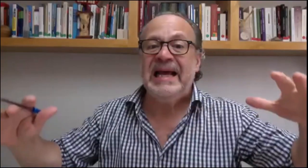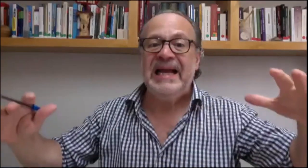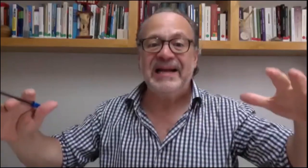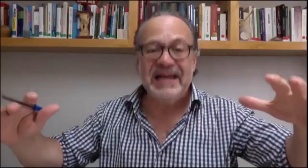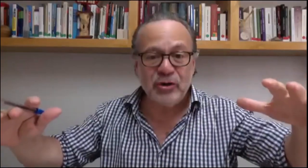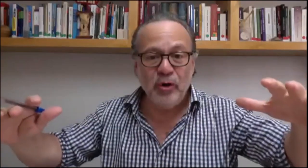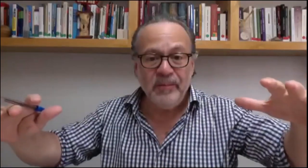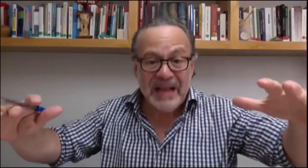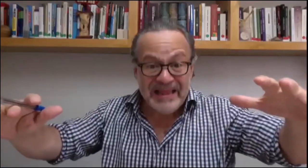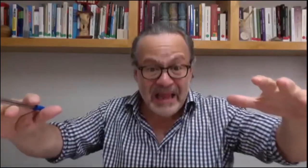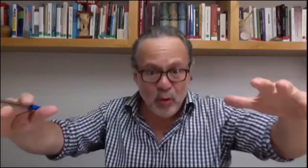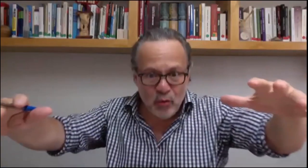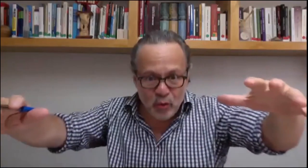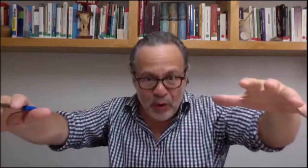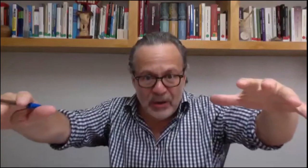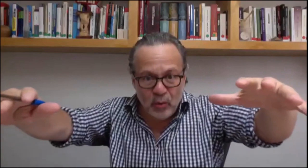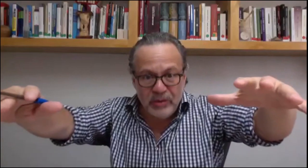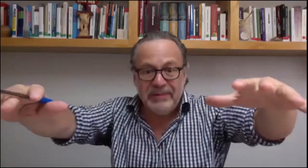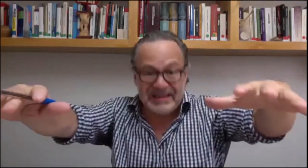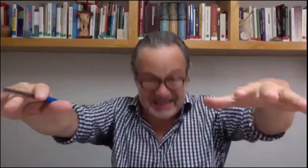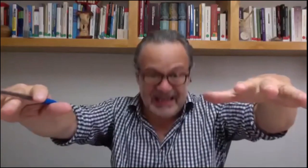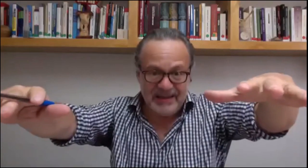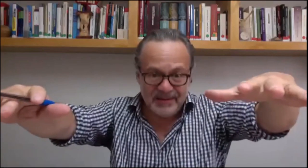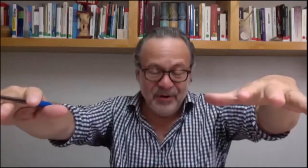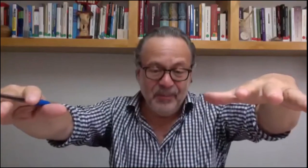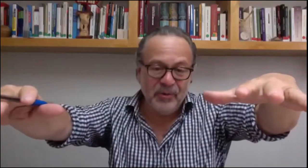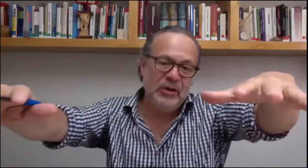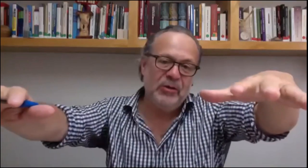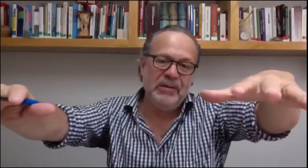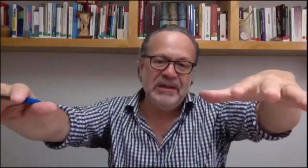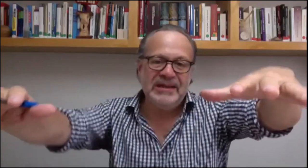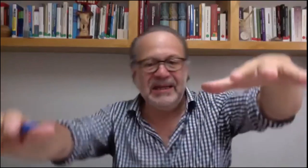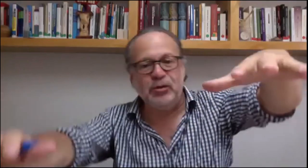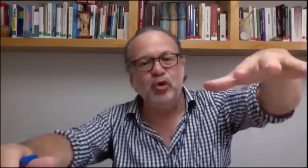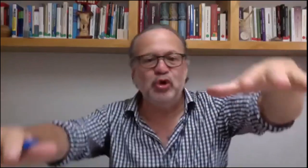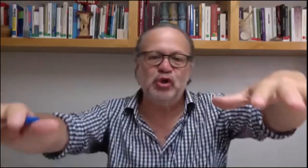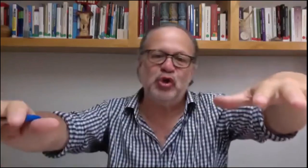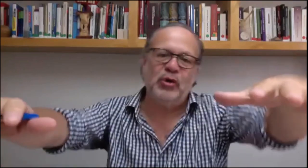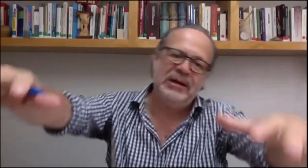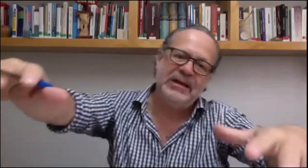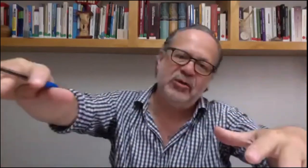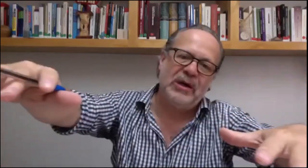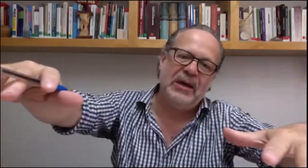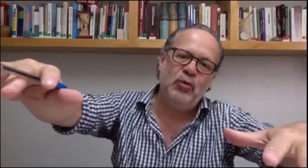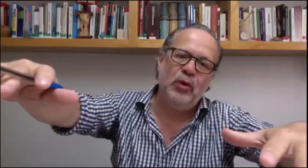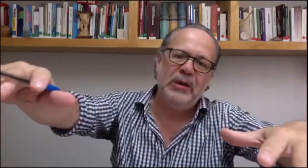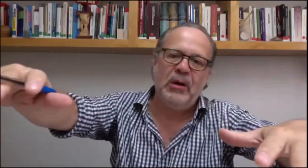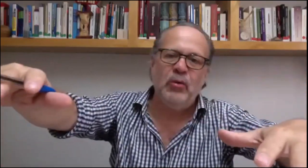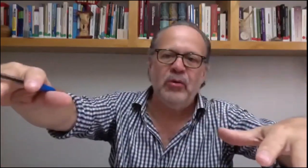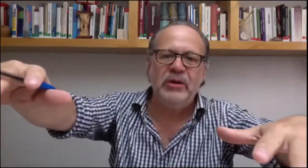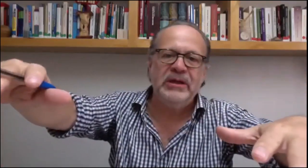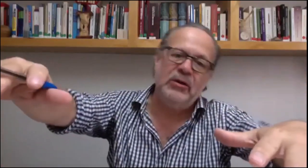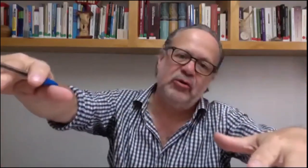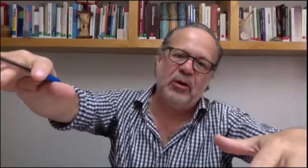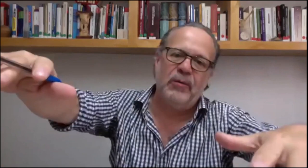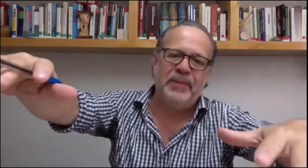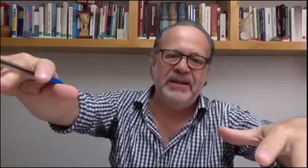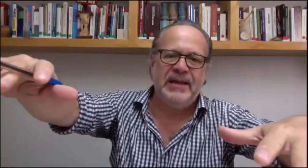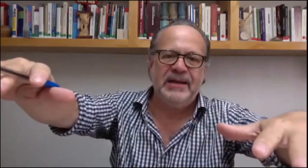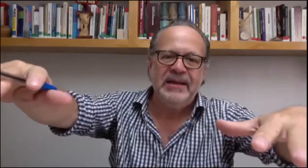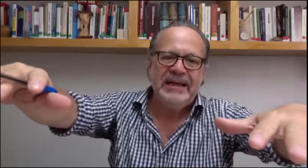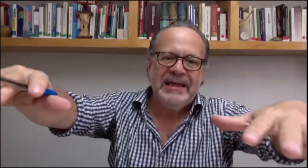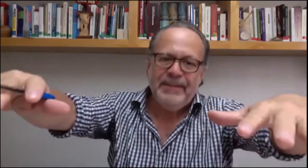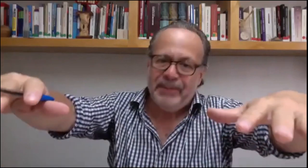el reto de un duelo universal porque normalmente hay turnos ahora le toca un duelo a uno y el otro